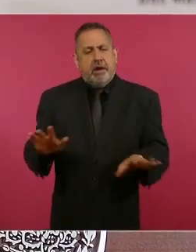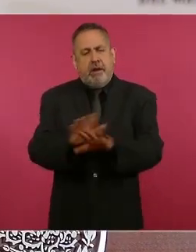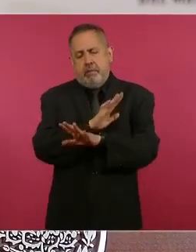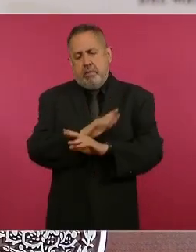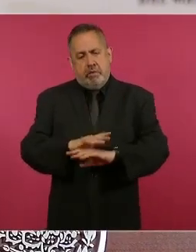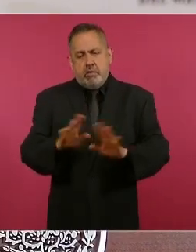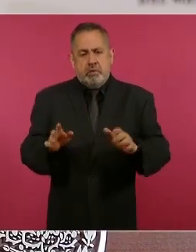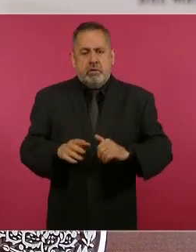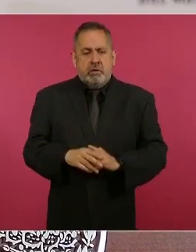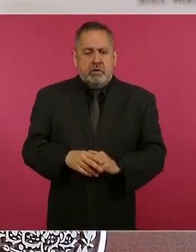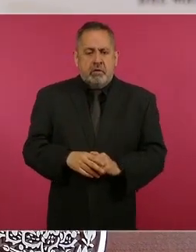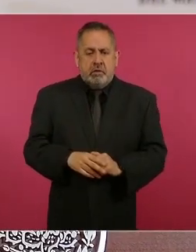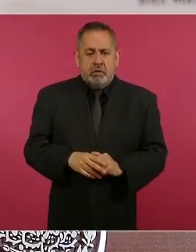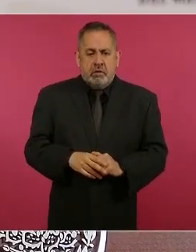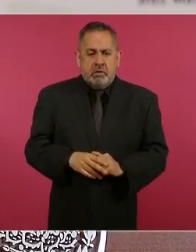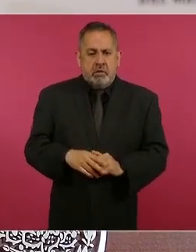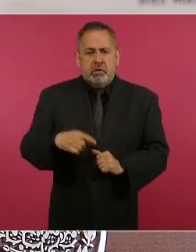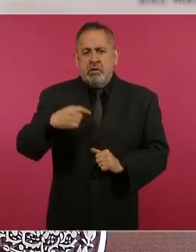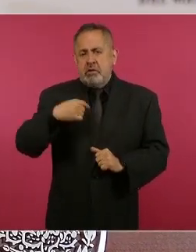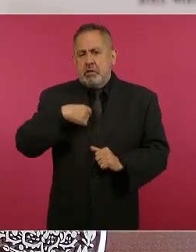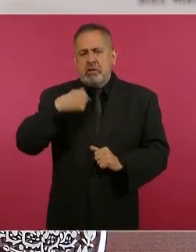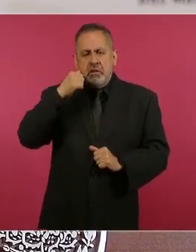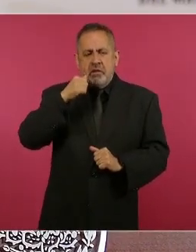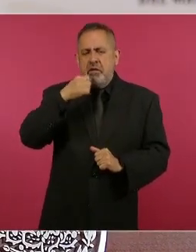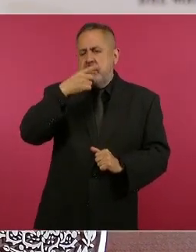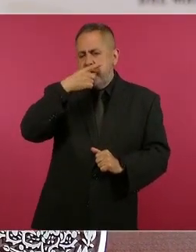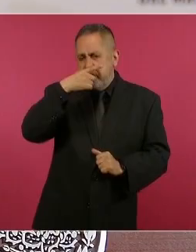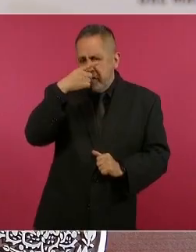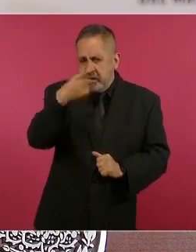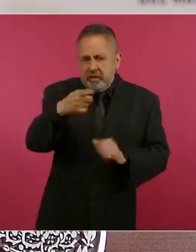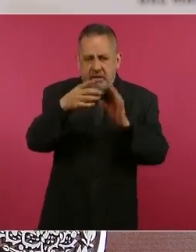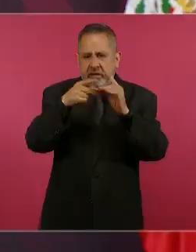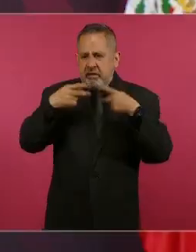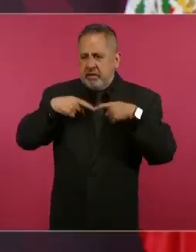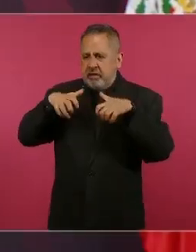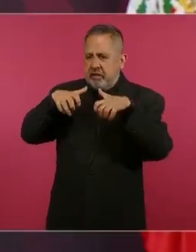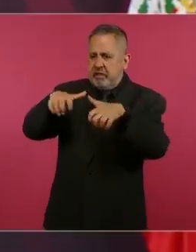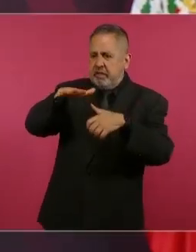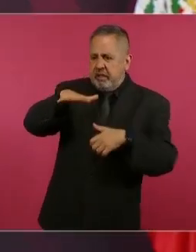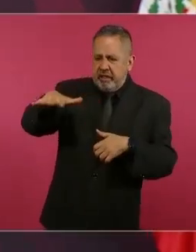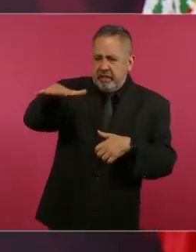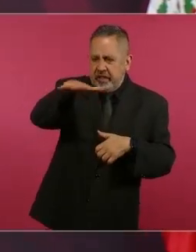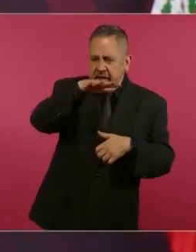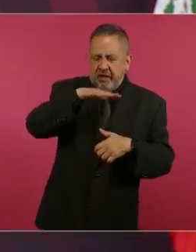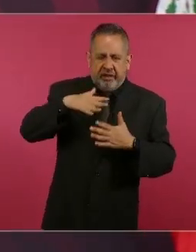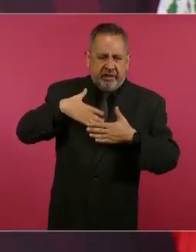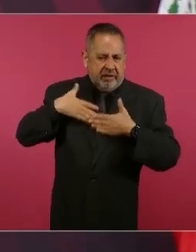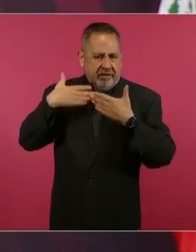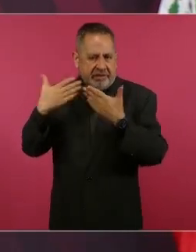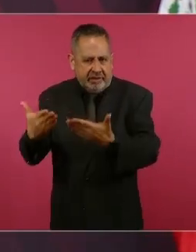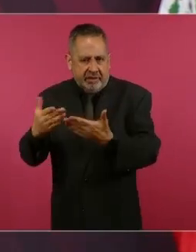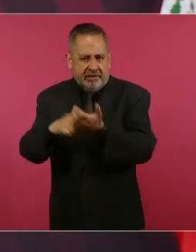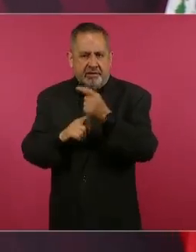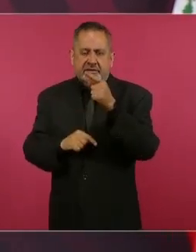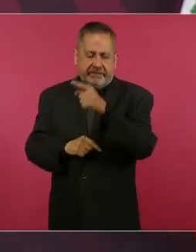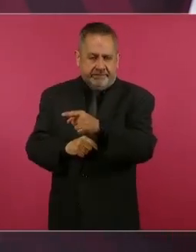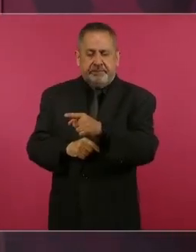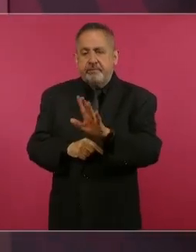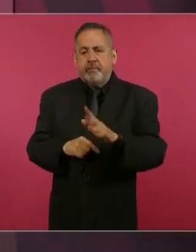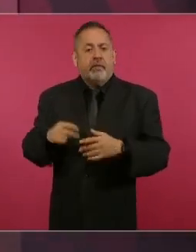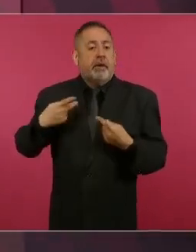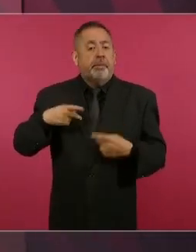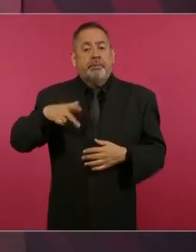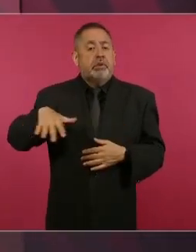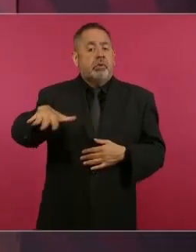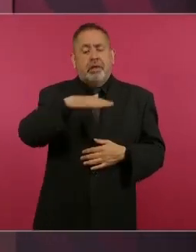Lo que siempre yo sostengo, hay que tenerle confianza a la gente. El pueblo de